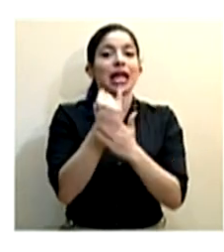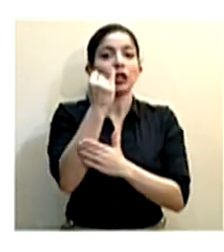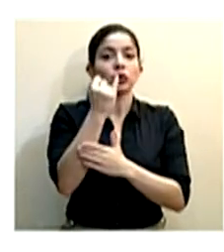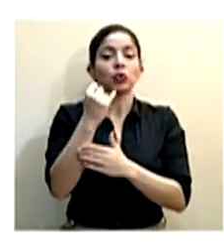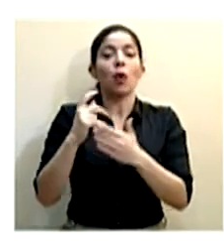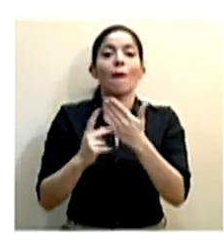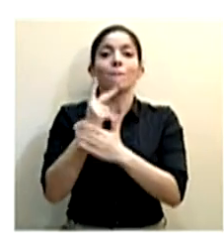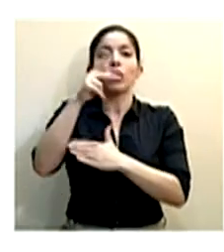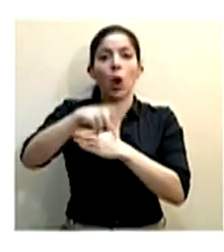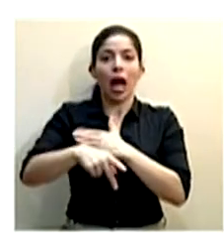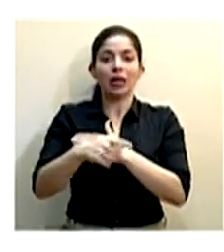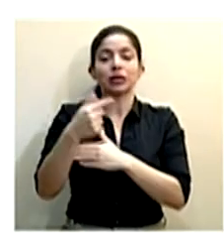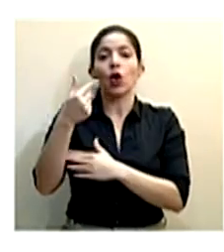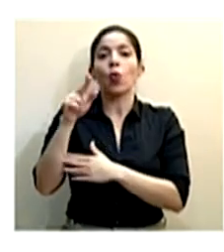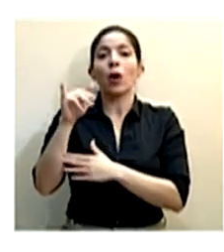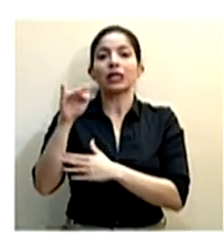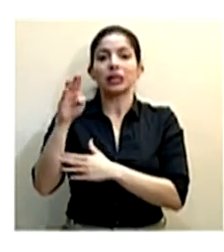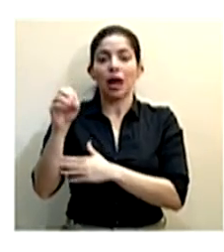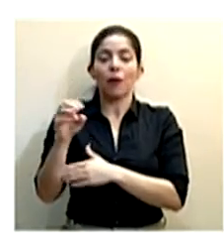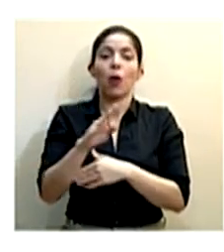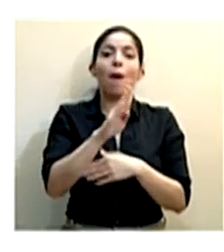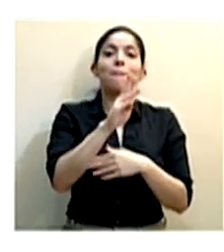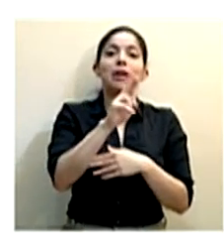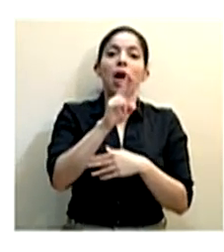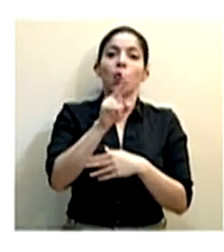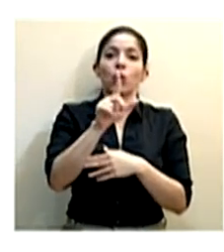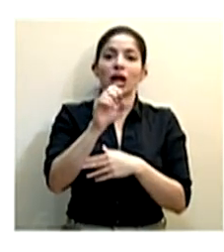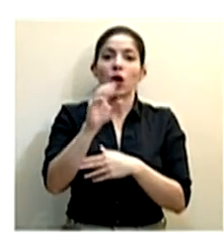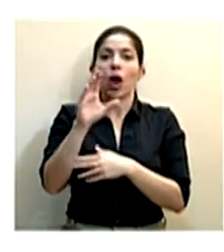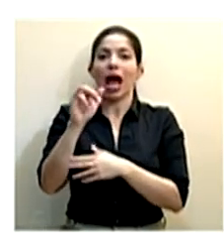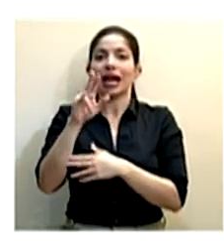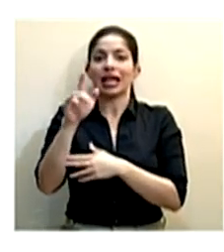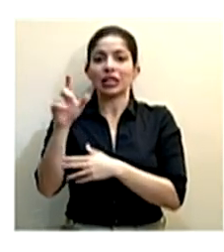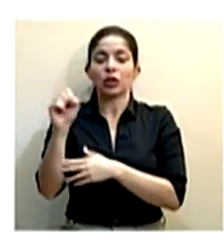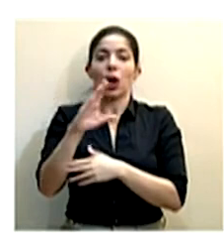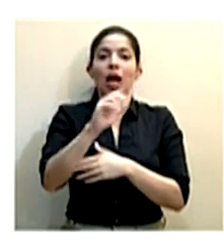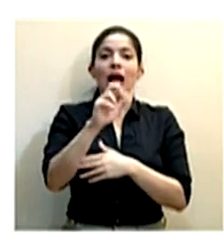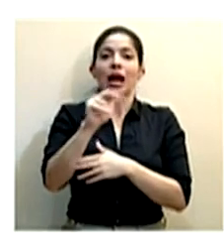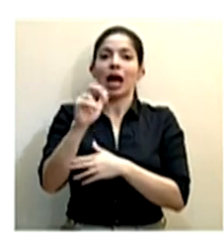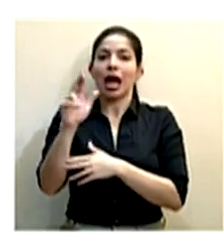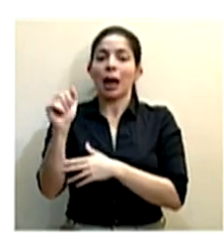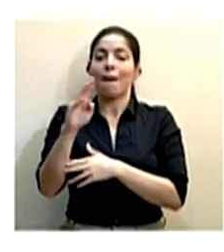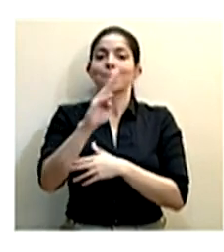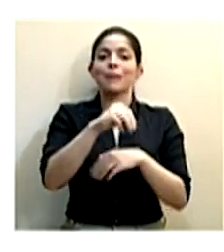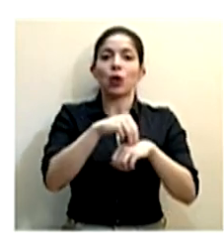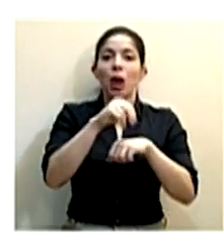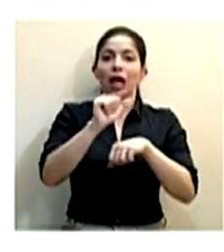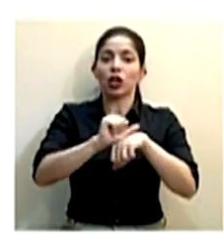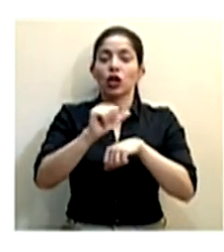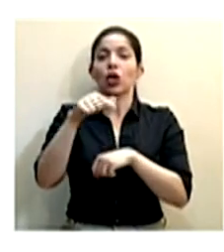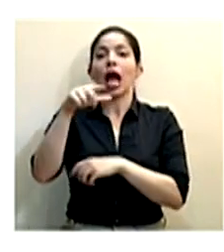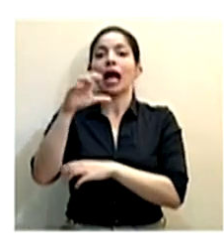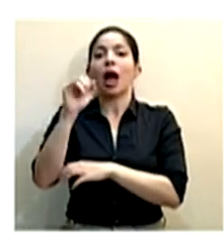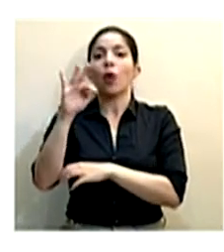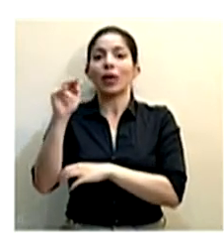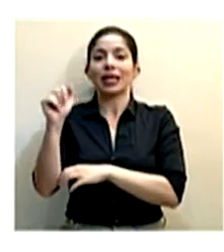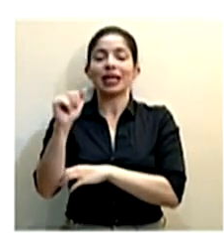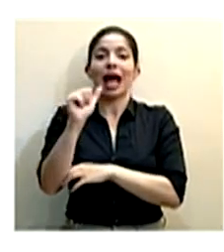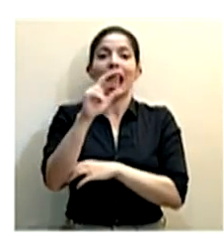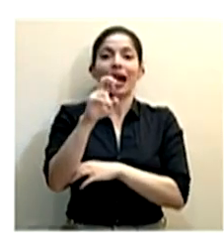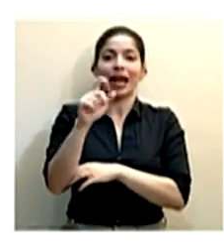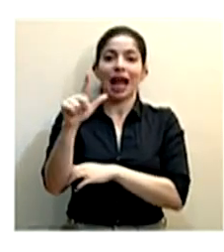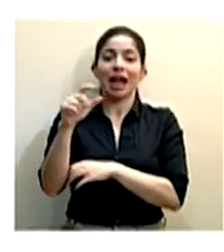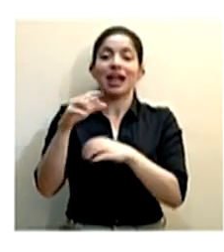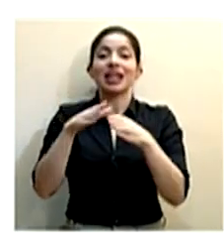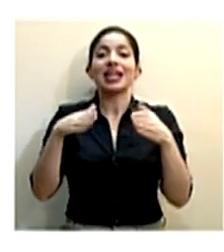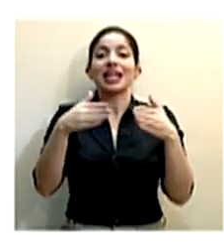Poaz, Guayabo, Braulio Carrillo, Carara, Corcovado, Manuel Antonio, Cahuita, Arenal, Rincón de la Vieja,